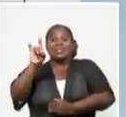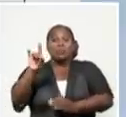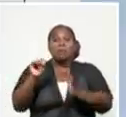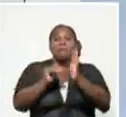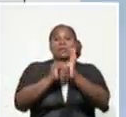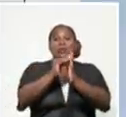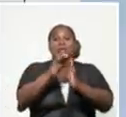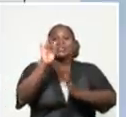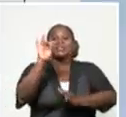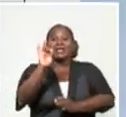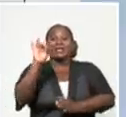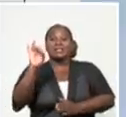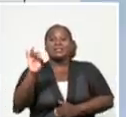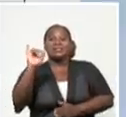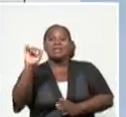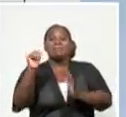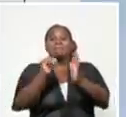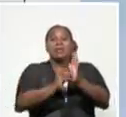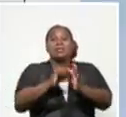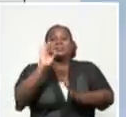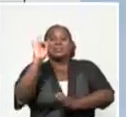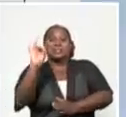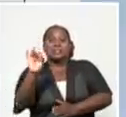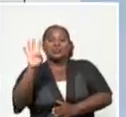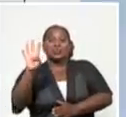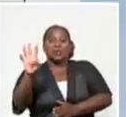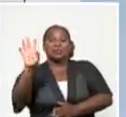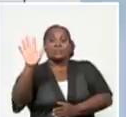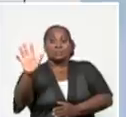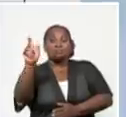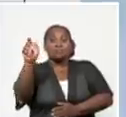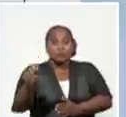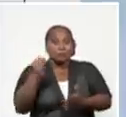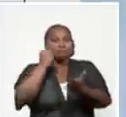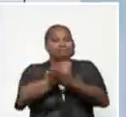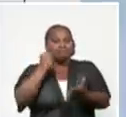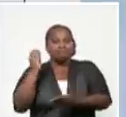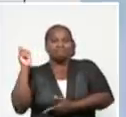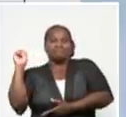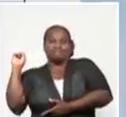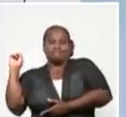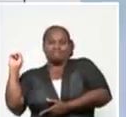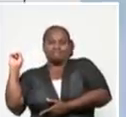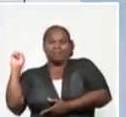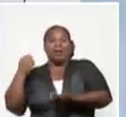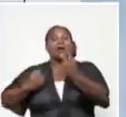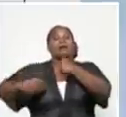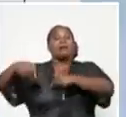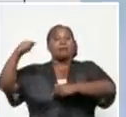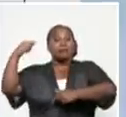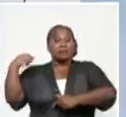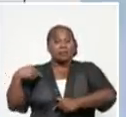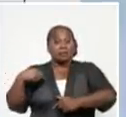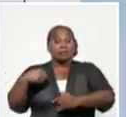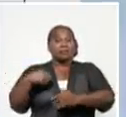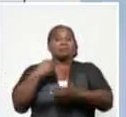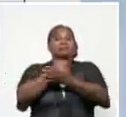745 casos confirmados. En el día de ayer, pues se diagnosticaron